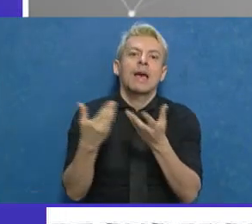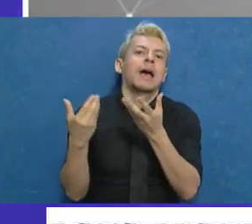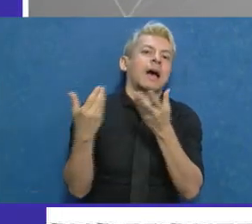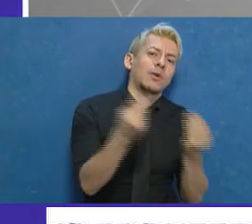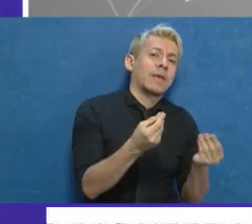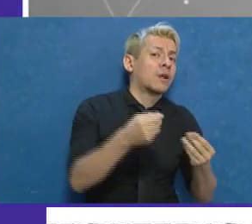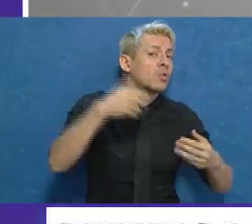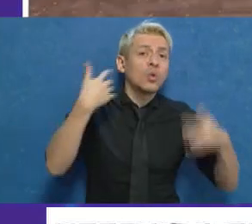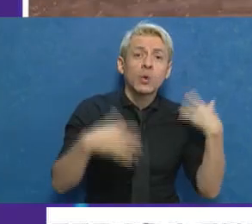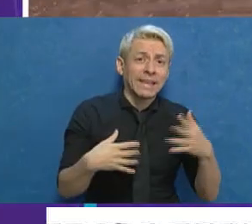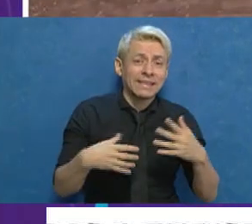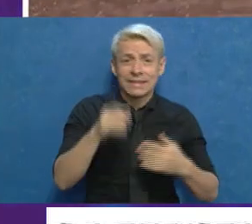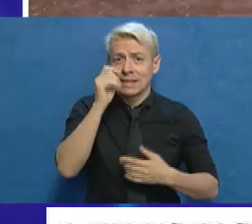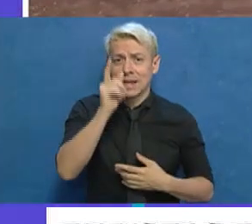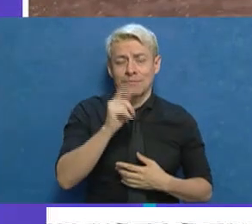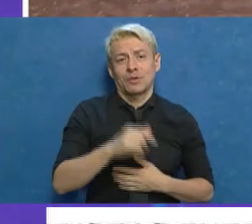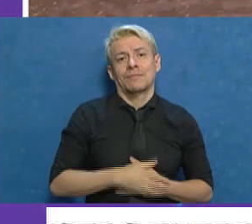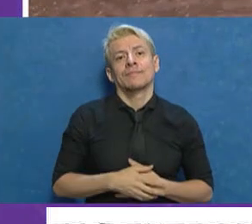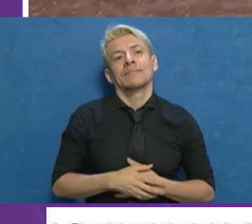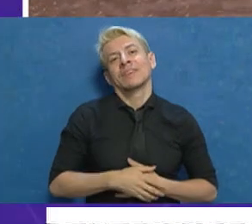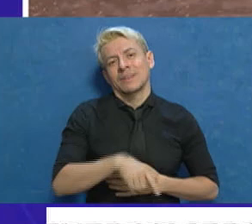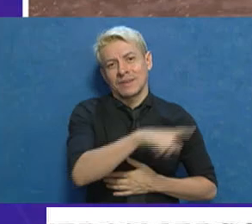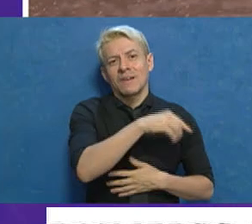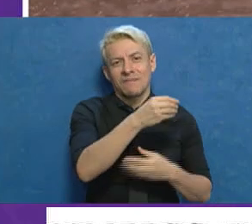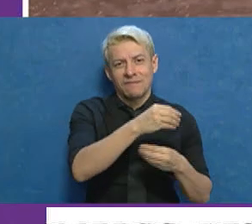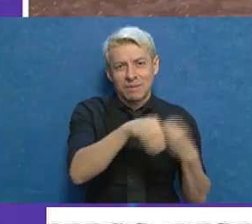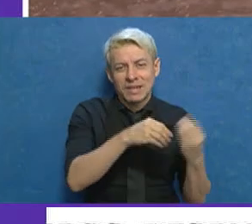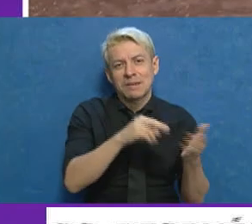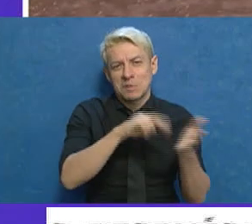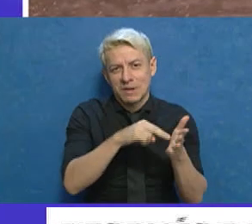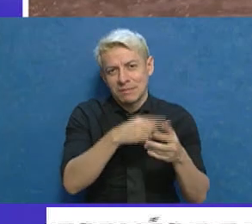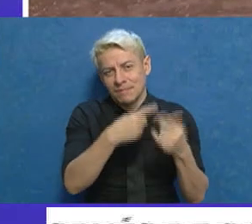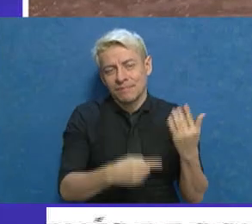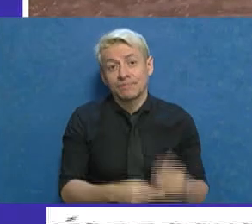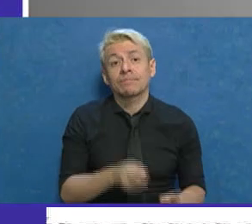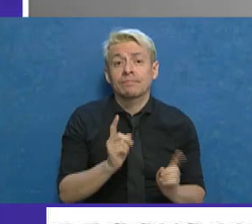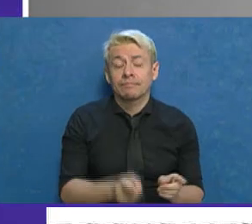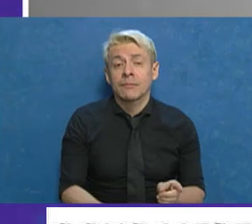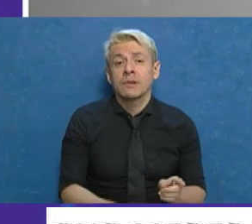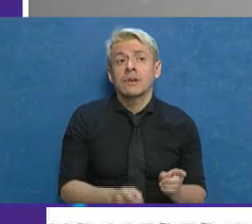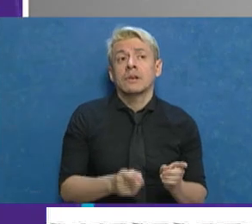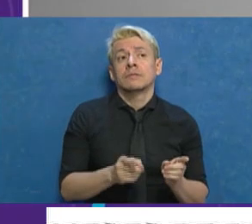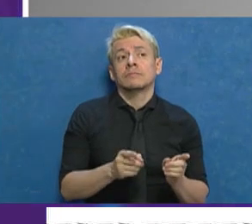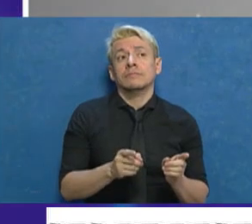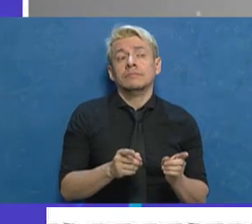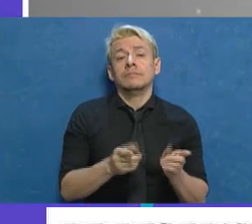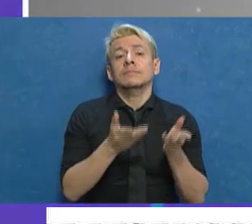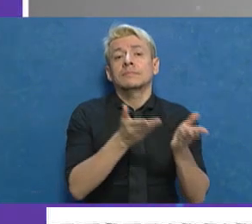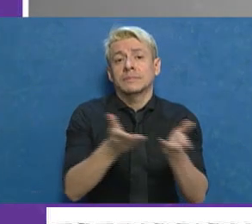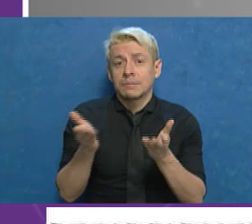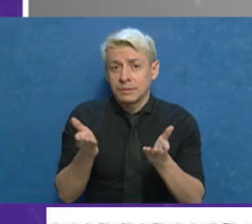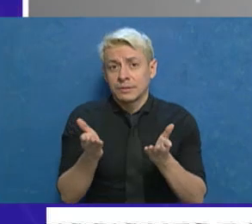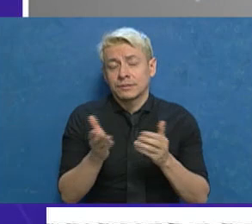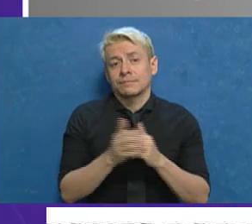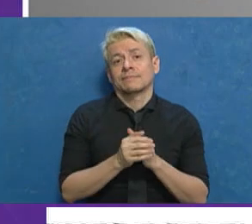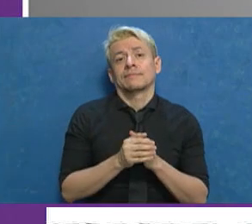y urgente y eficaz a todas las familias que han sido afectadas, como así también la infraestructura de los servicios para poder